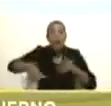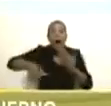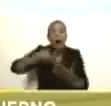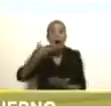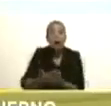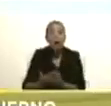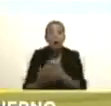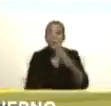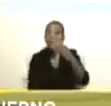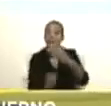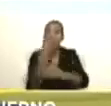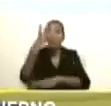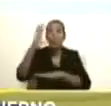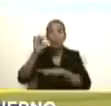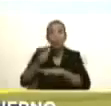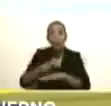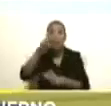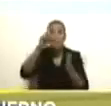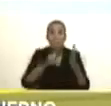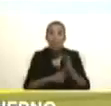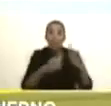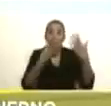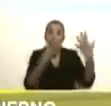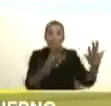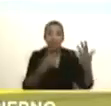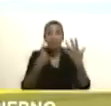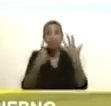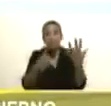desde su fundación en 1966.